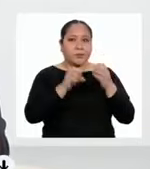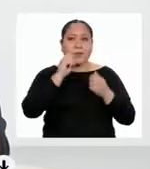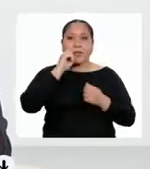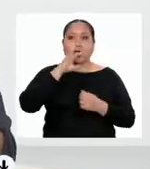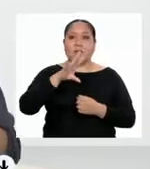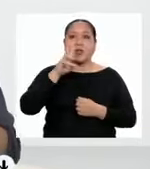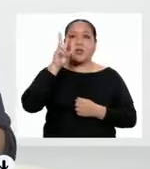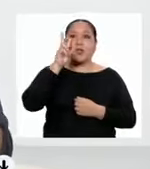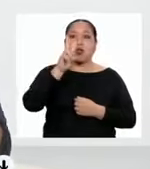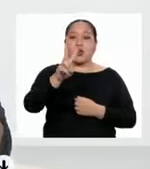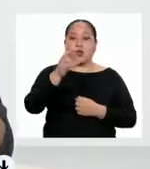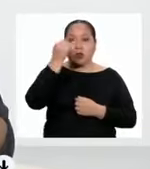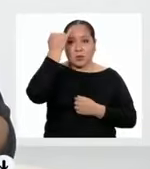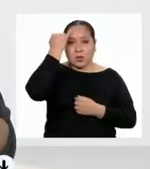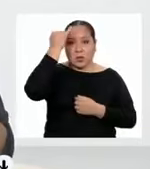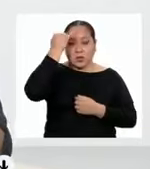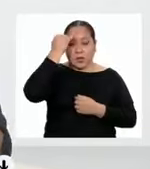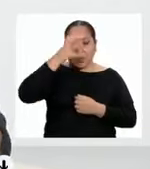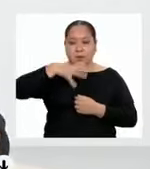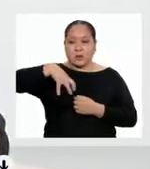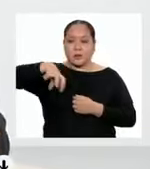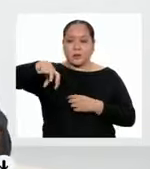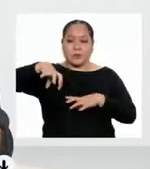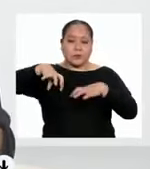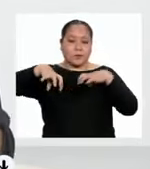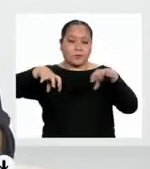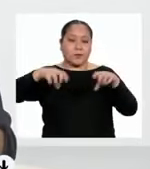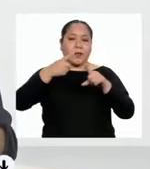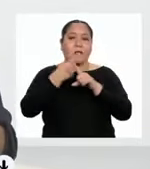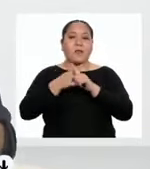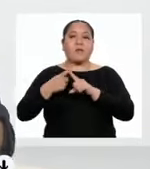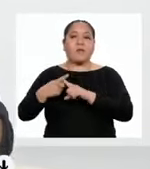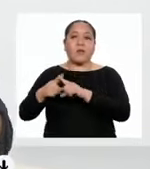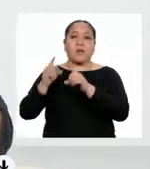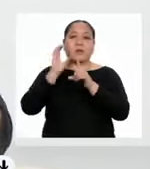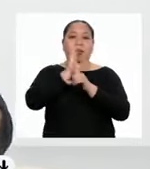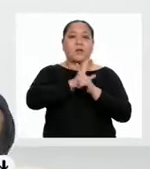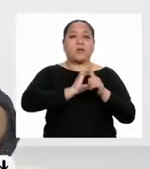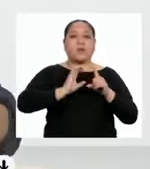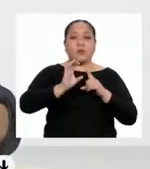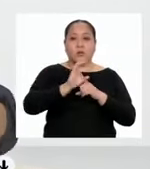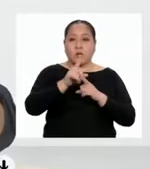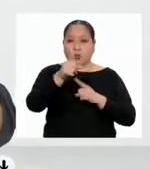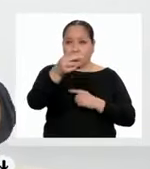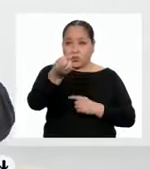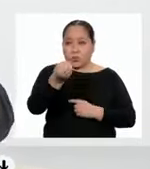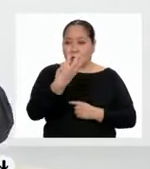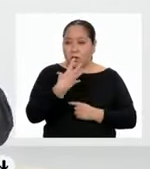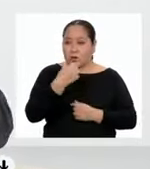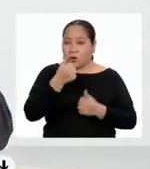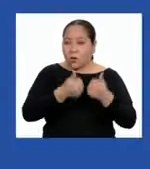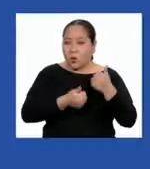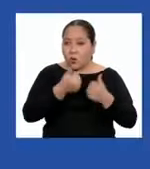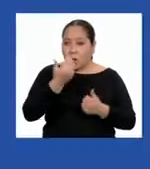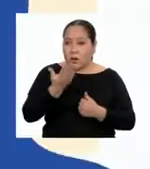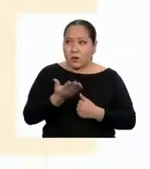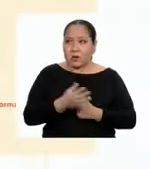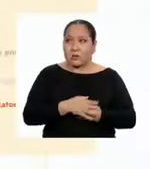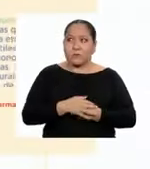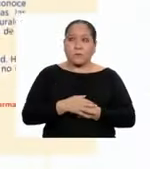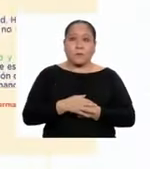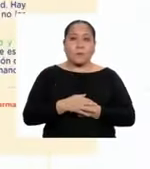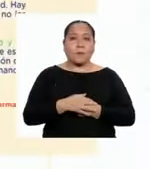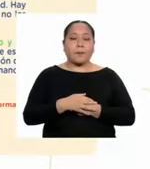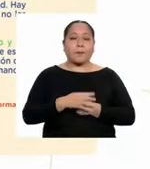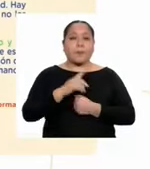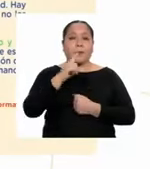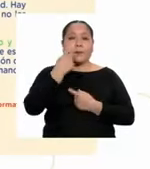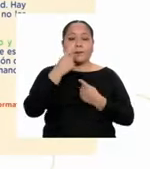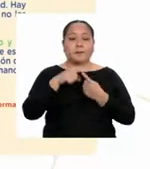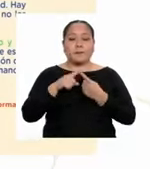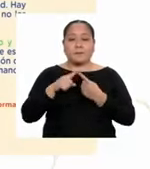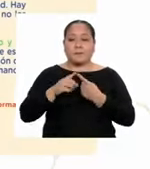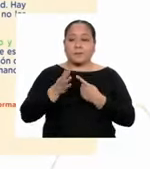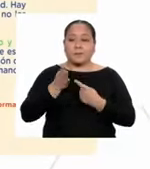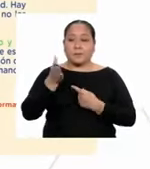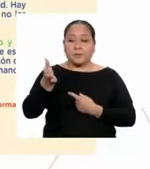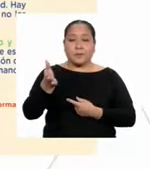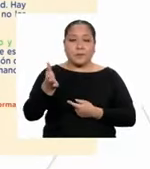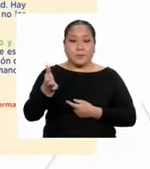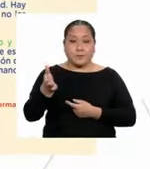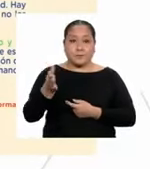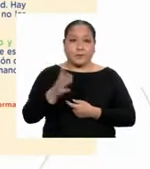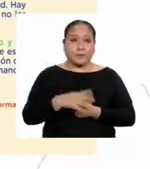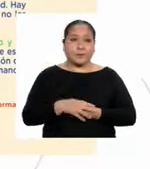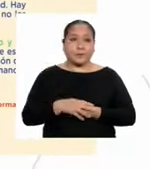hay dos posturas ante la diversidad cultural. ¿Puedes comentar cuáles son? La primera postura